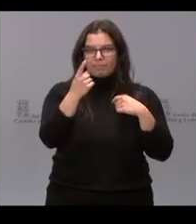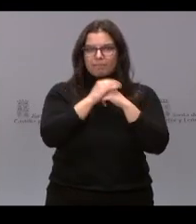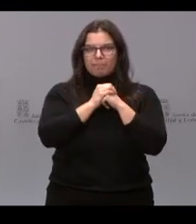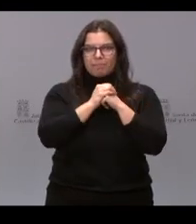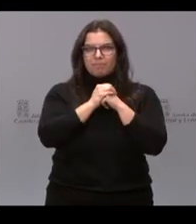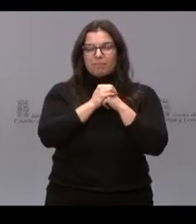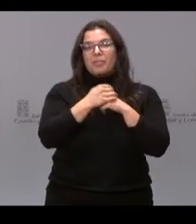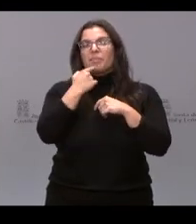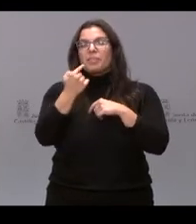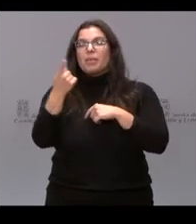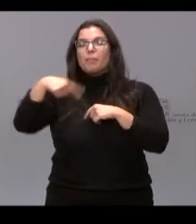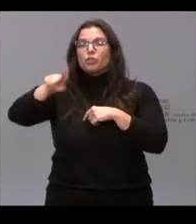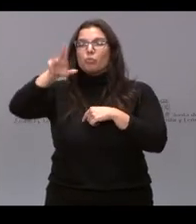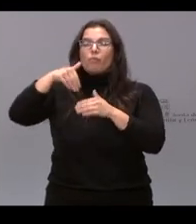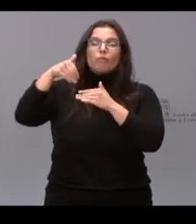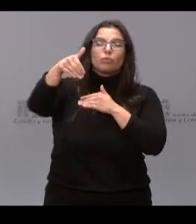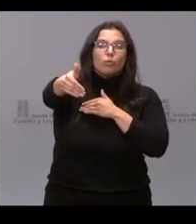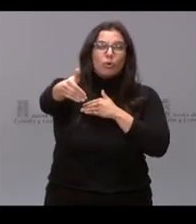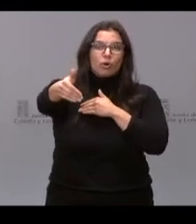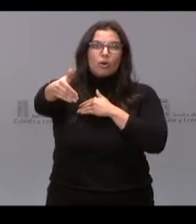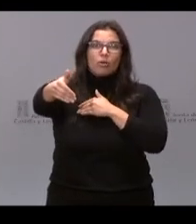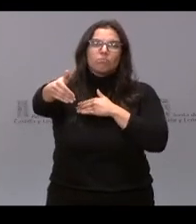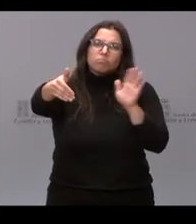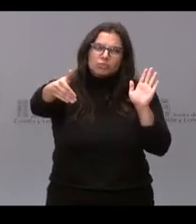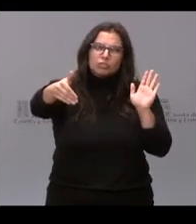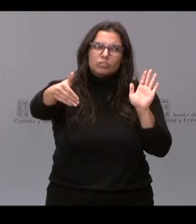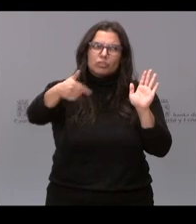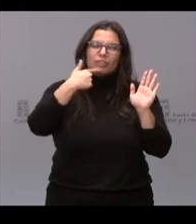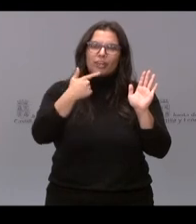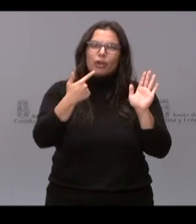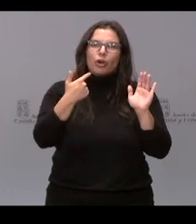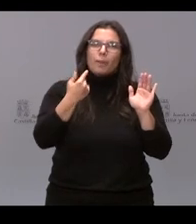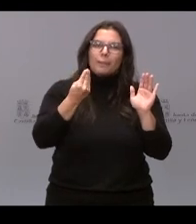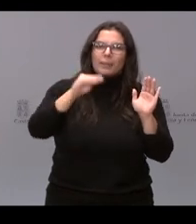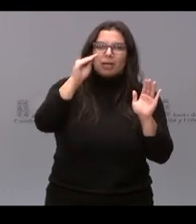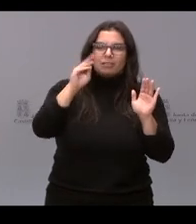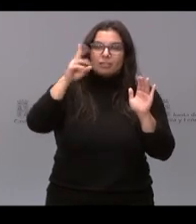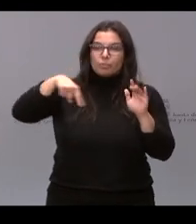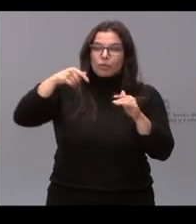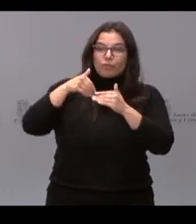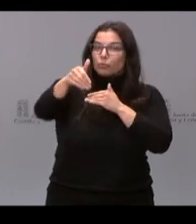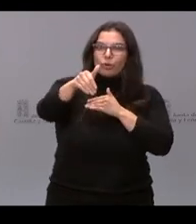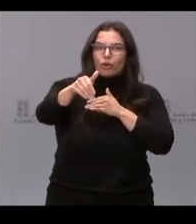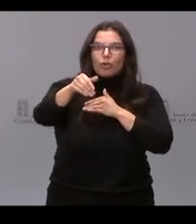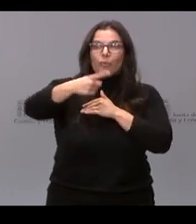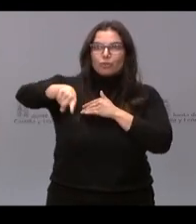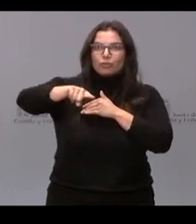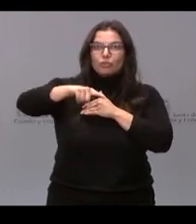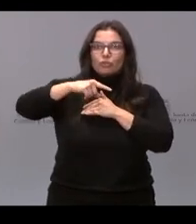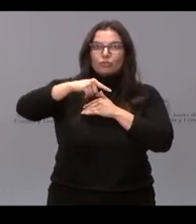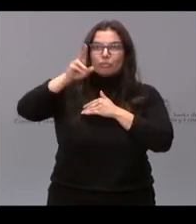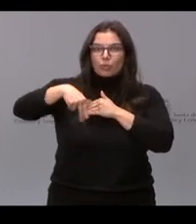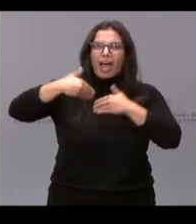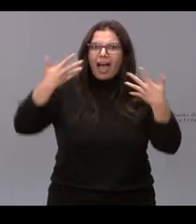os dirán, sois el futuro. Bueno, yo os voy a decir algo más, no solo sois el futuro, sois el presente.